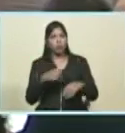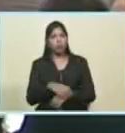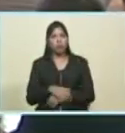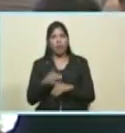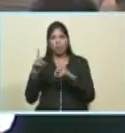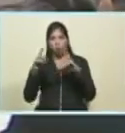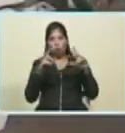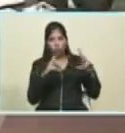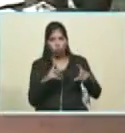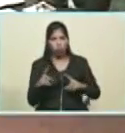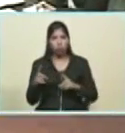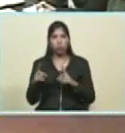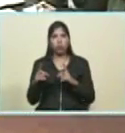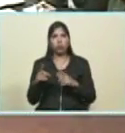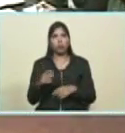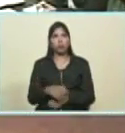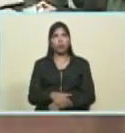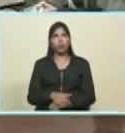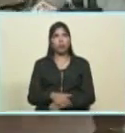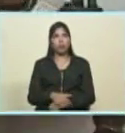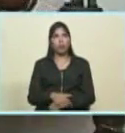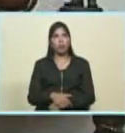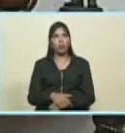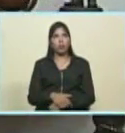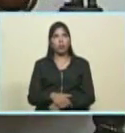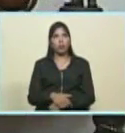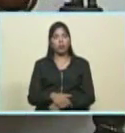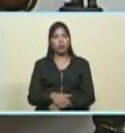varios lugares en La Habana bueno